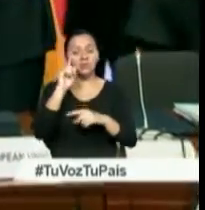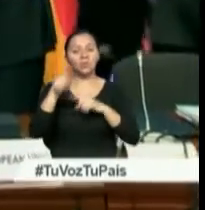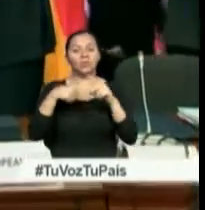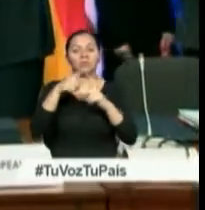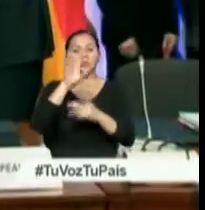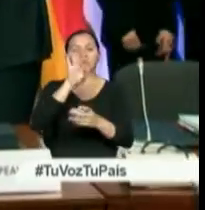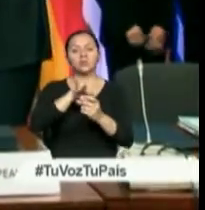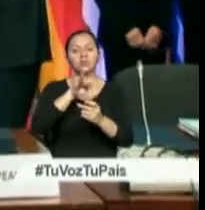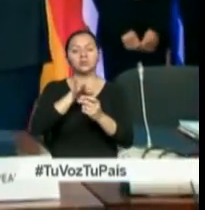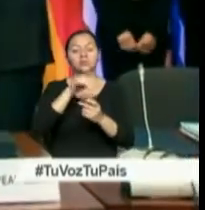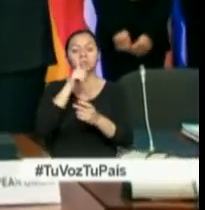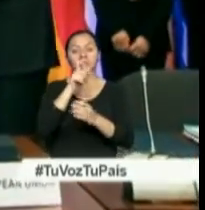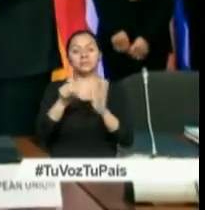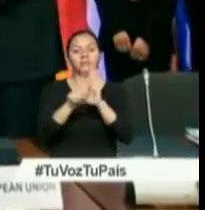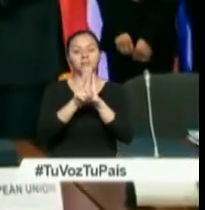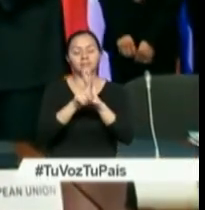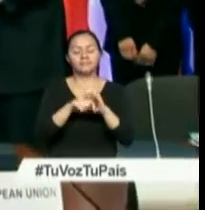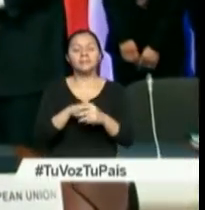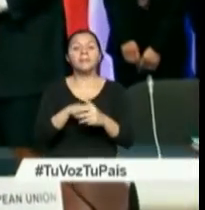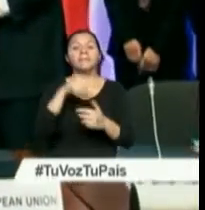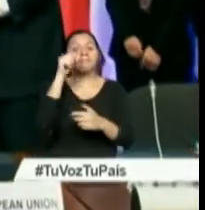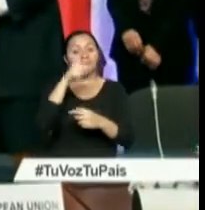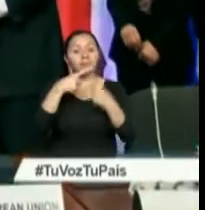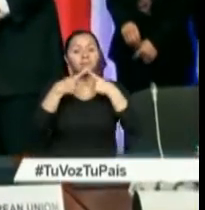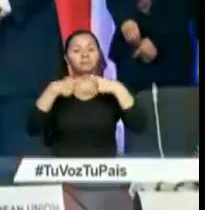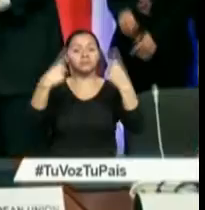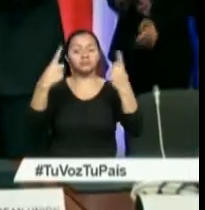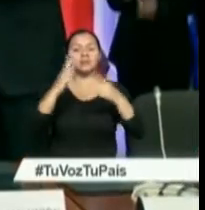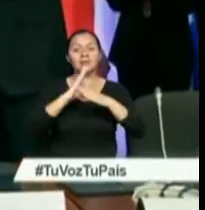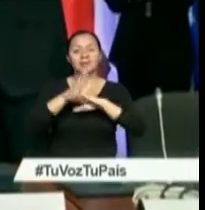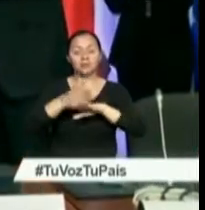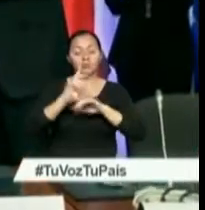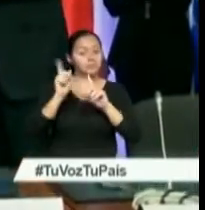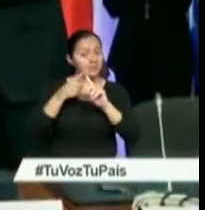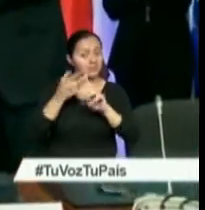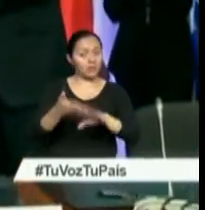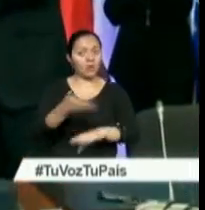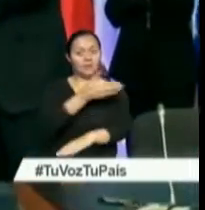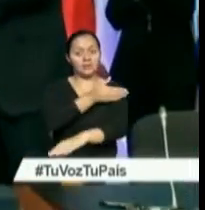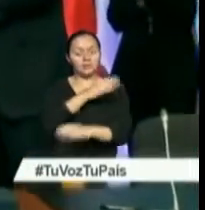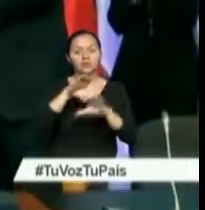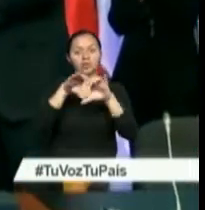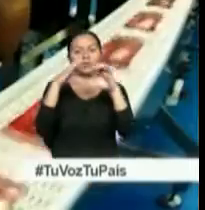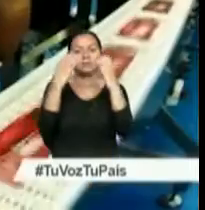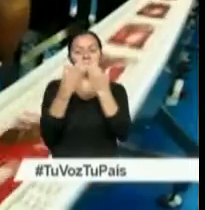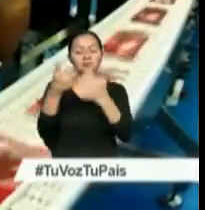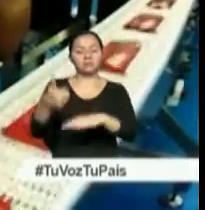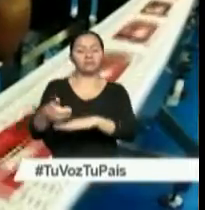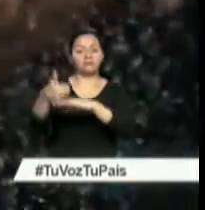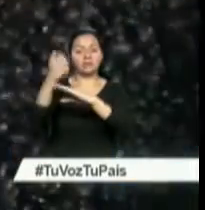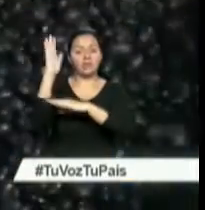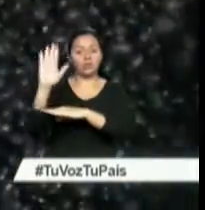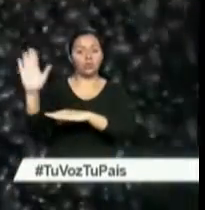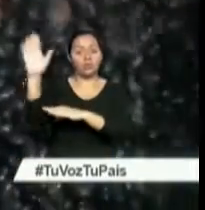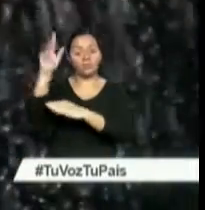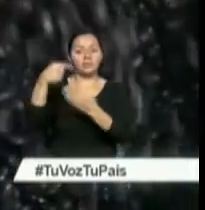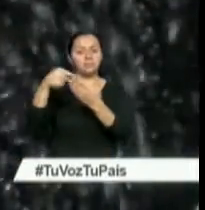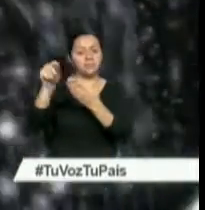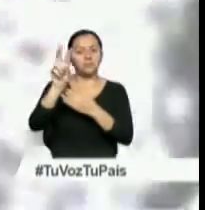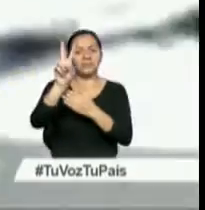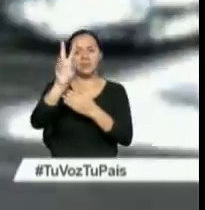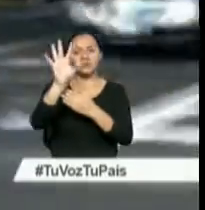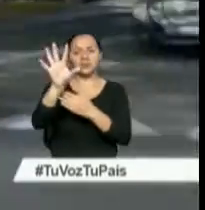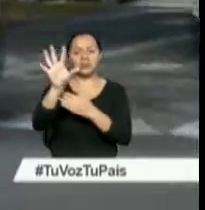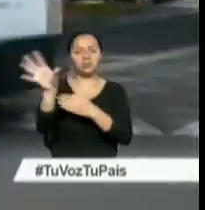a votación del órgano legislativo. Este anuncio se dio luego de que el Comité de Comercio Exterior de la Unión Europea aprobara sin debate, con